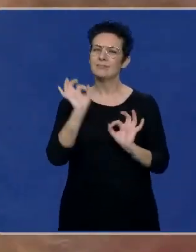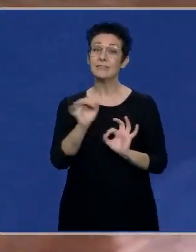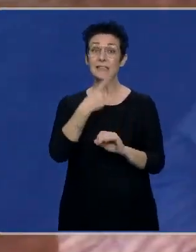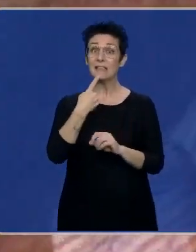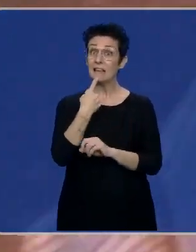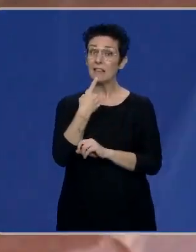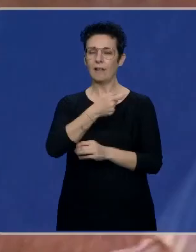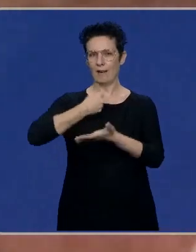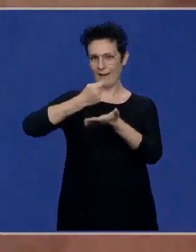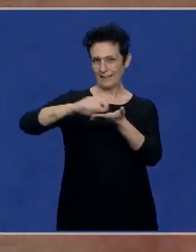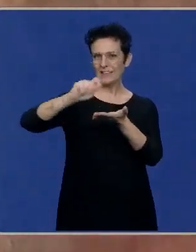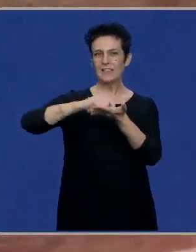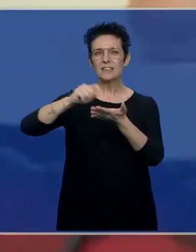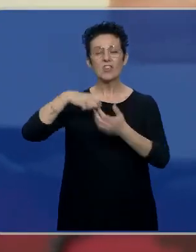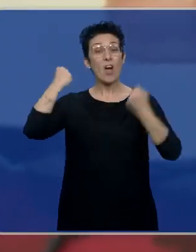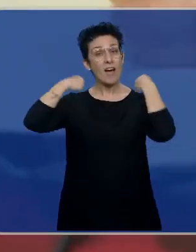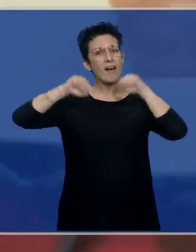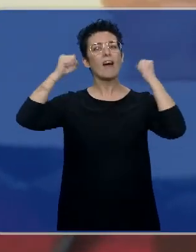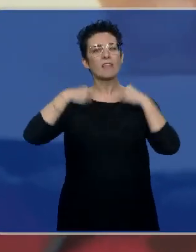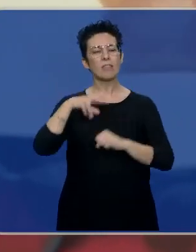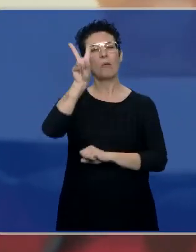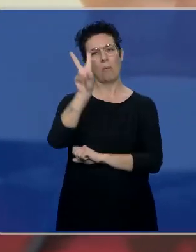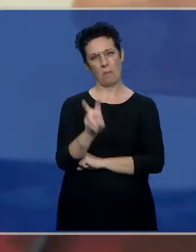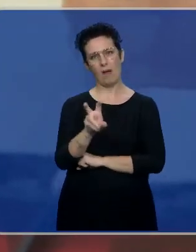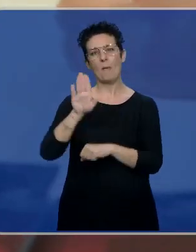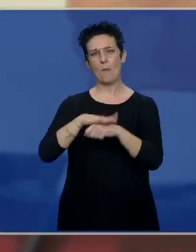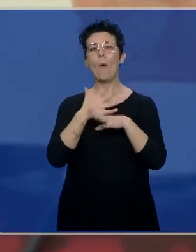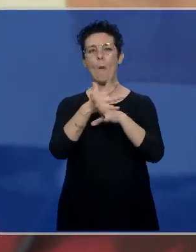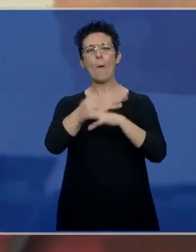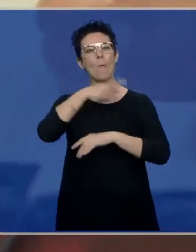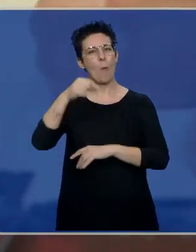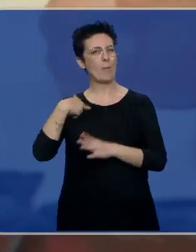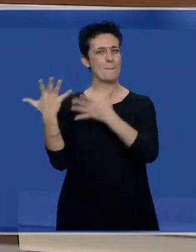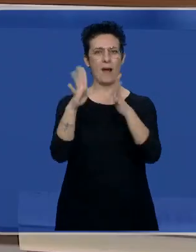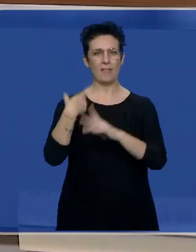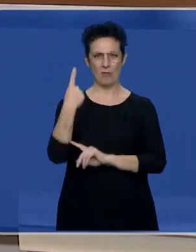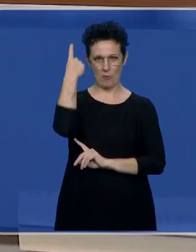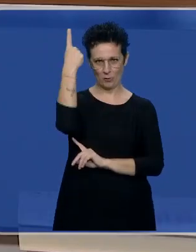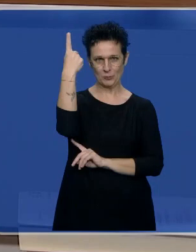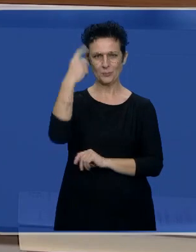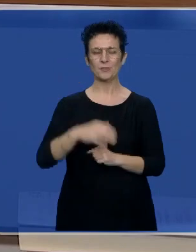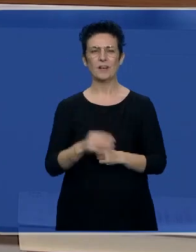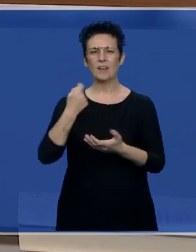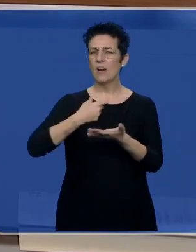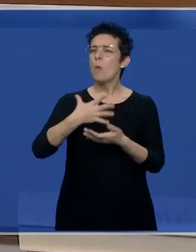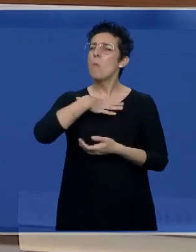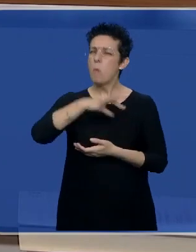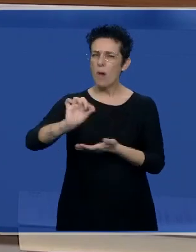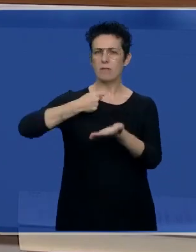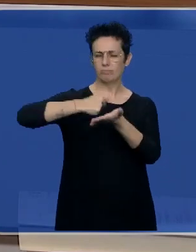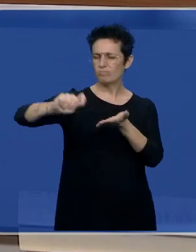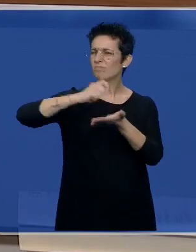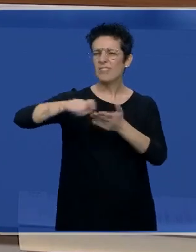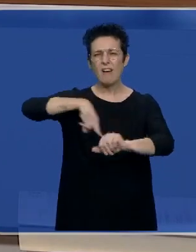ejercicio de la escritura era un privilegio que le permitía jugar a ser Dios. Puedo escribir durante todo el tiempo que me dé la gana,